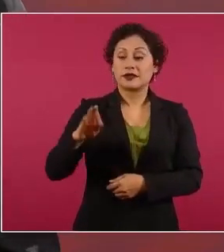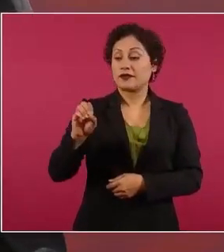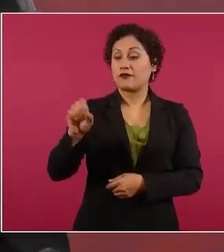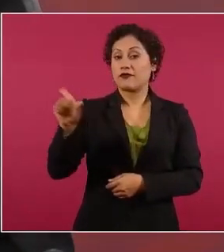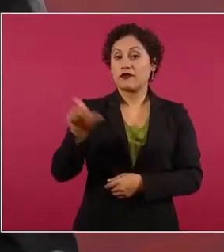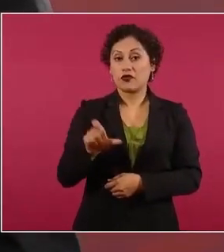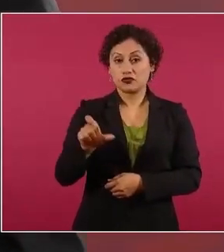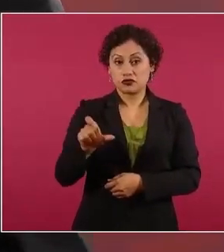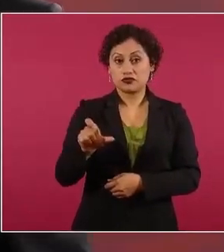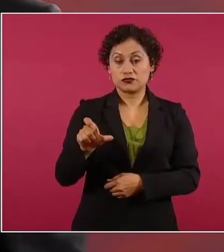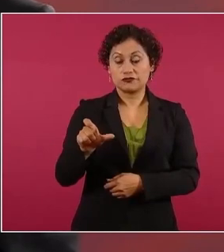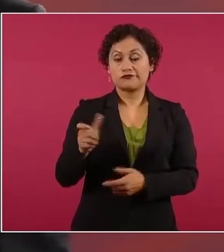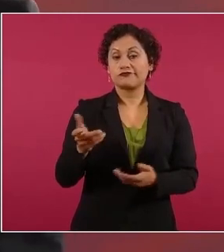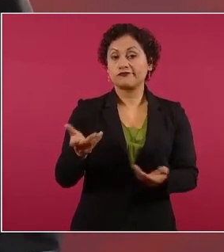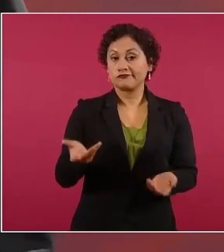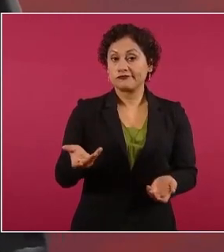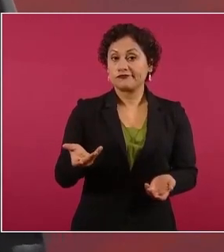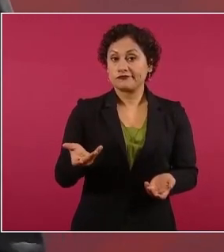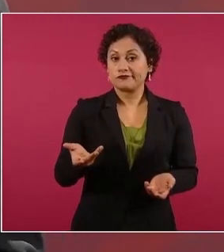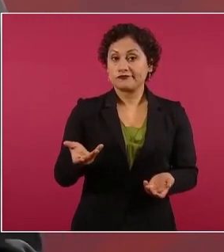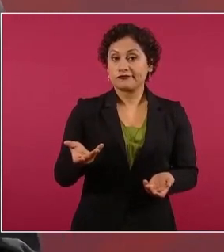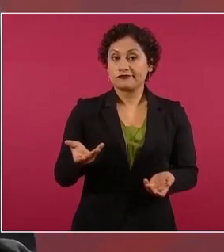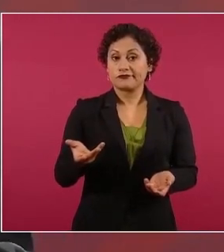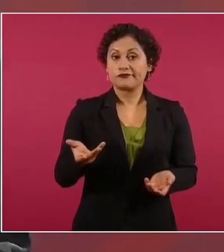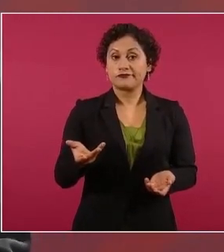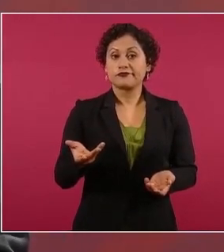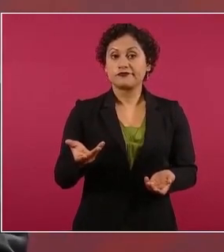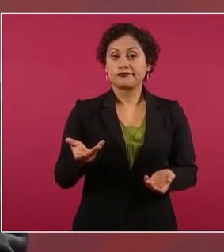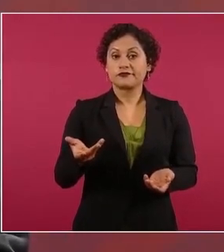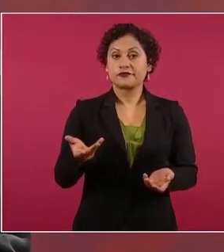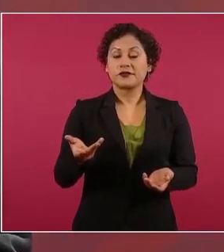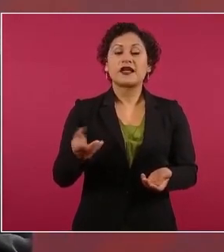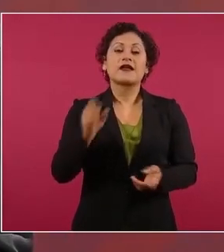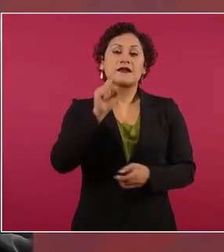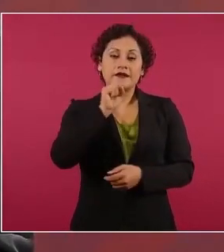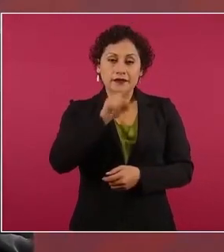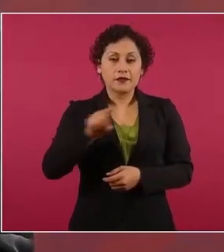el señor Azcárraga